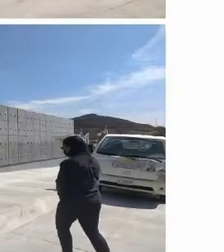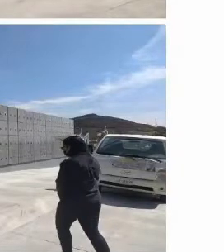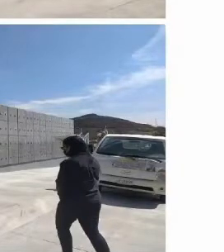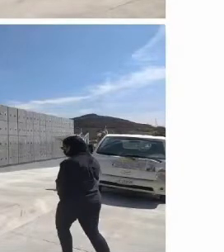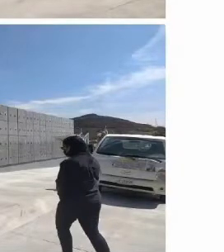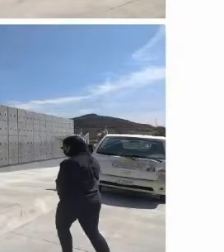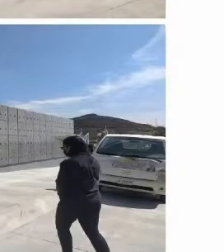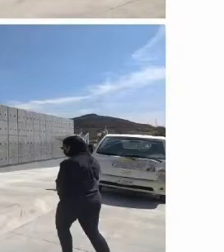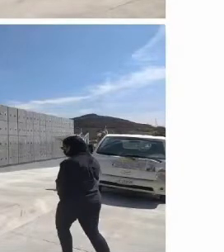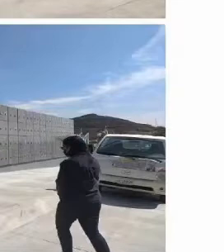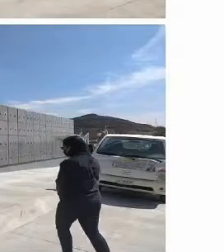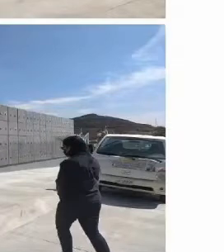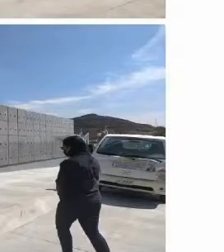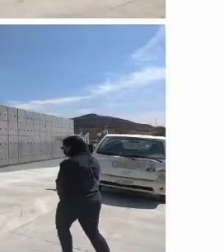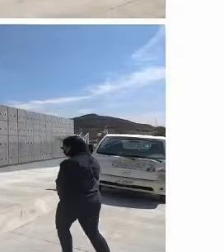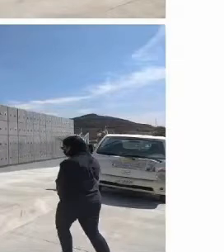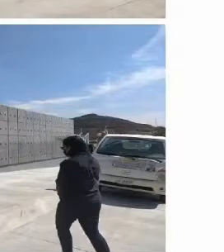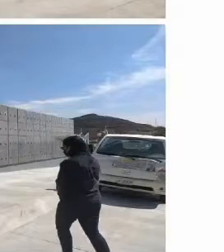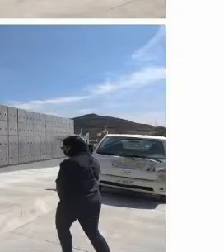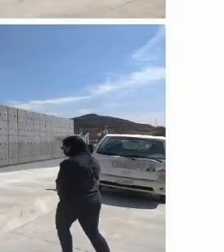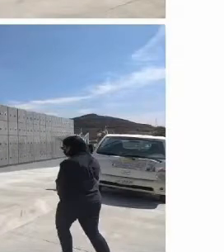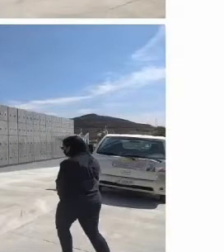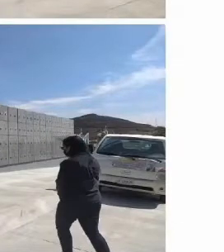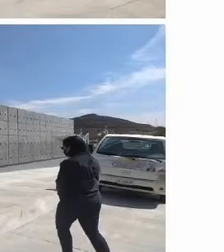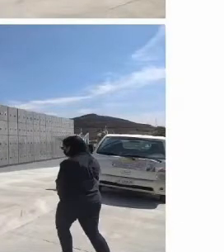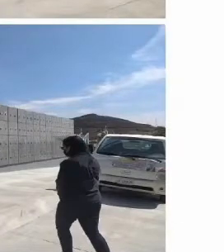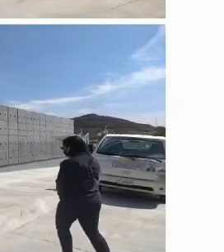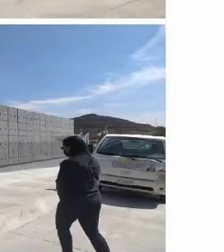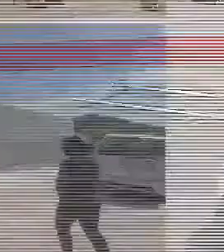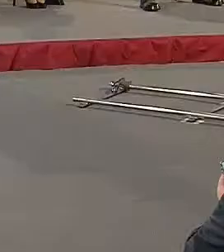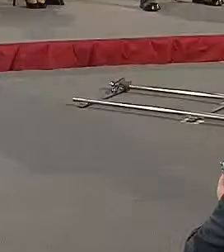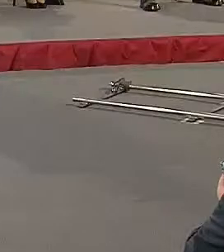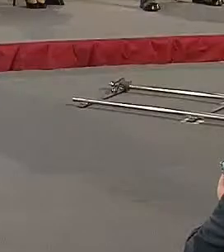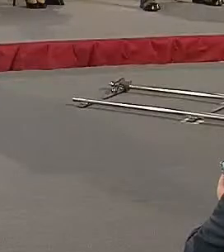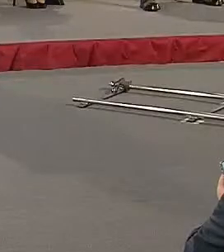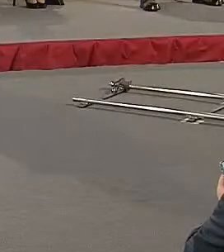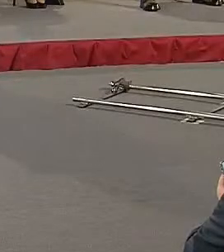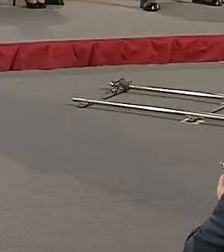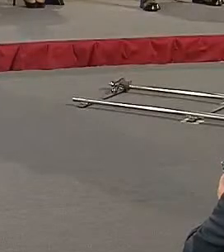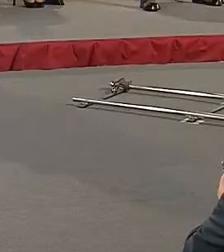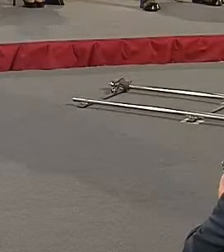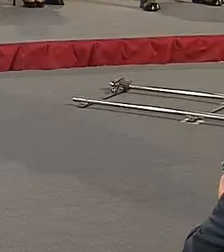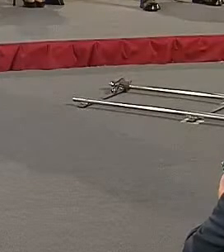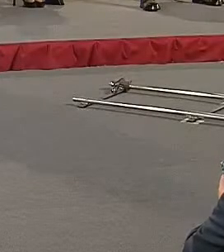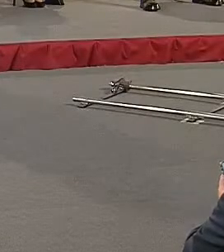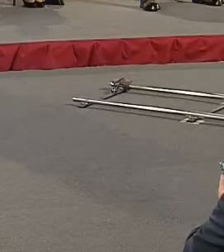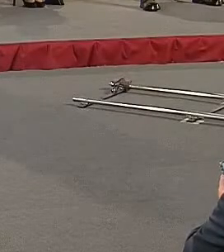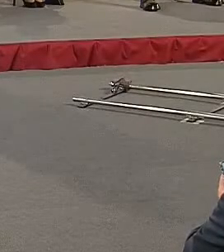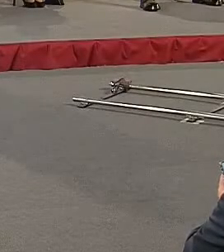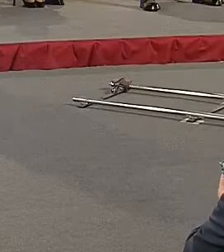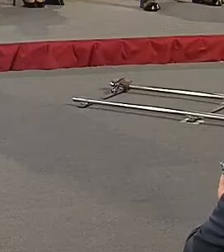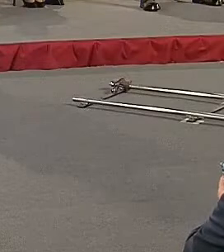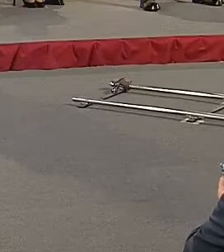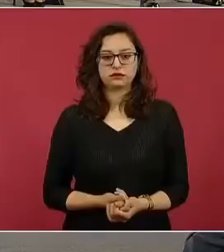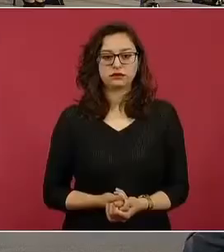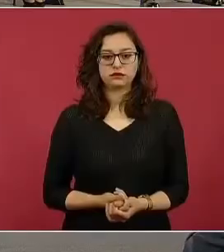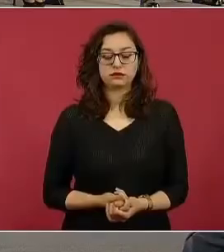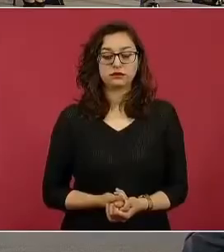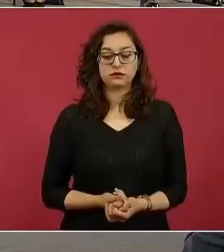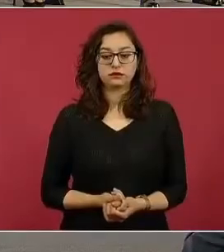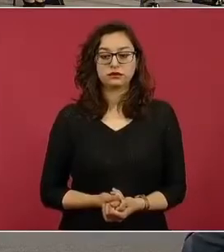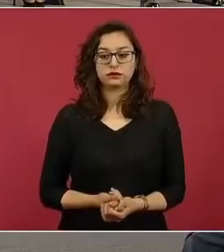están procesando para que de manera directa, junto con la Comisión Nacional, las Comisiones Locales de Búsqueda, las